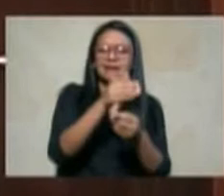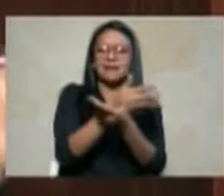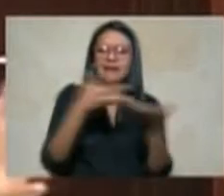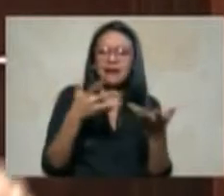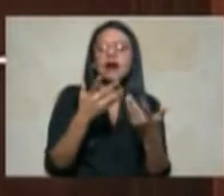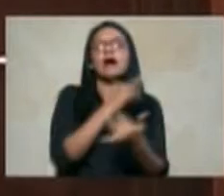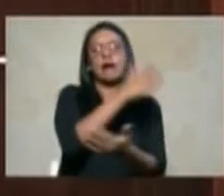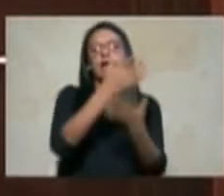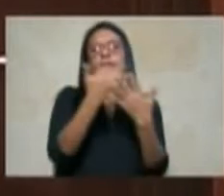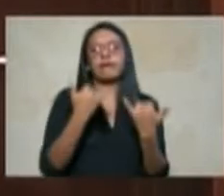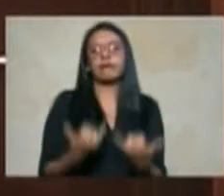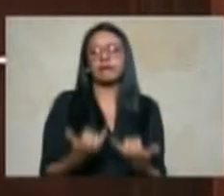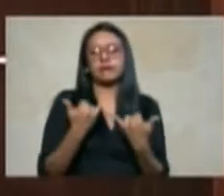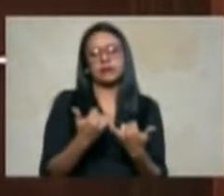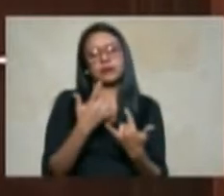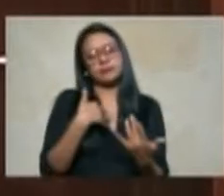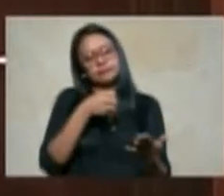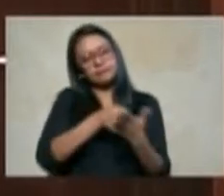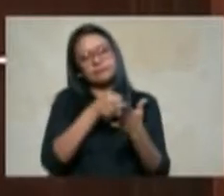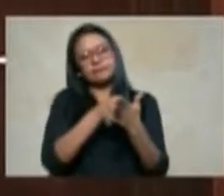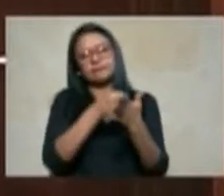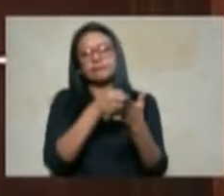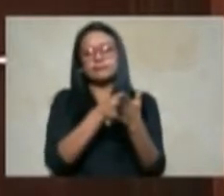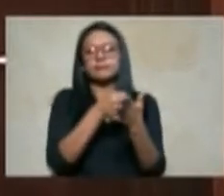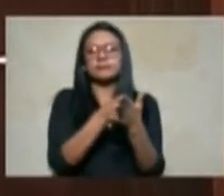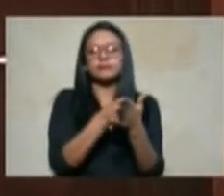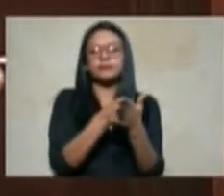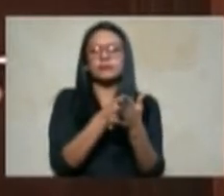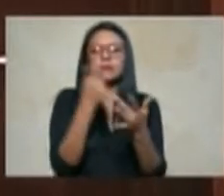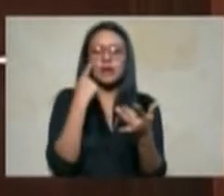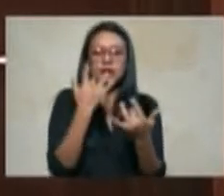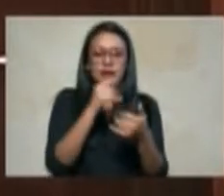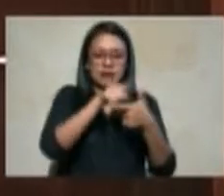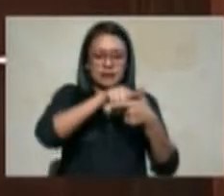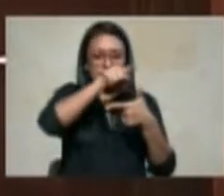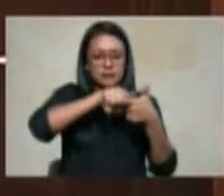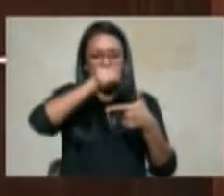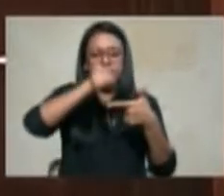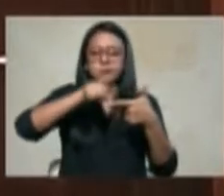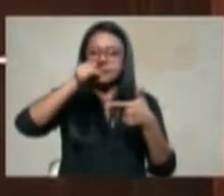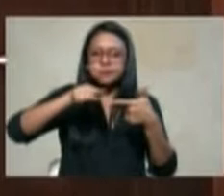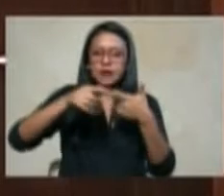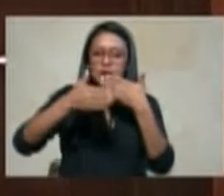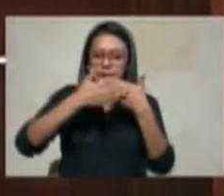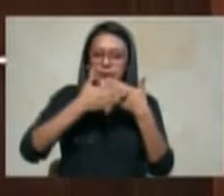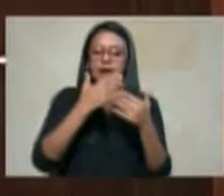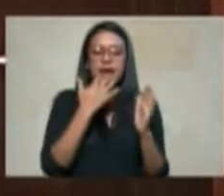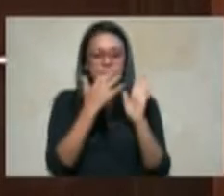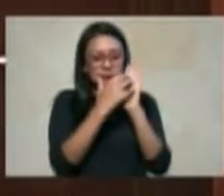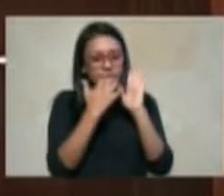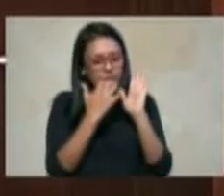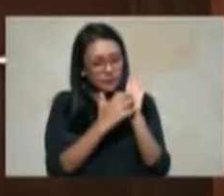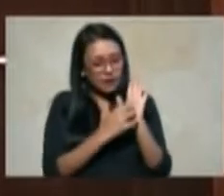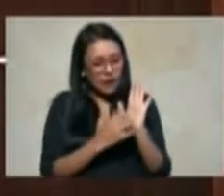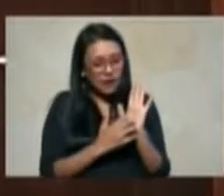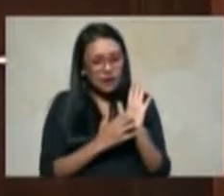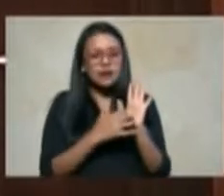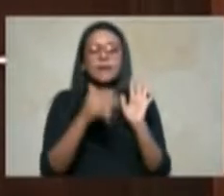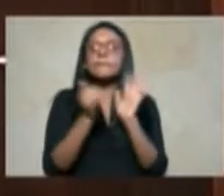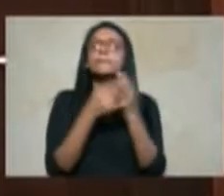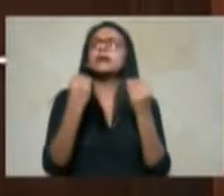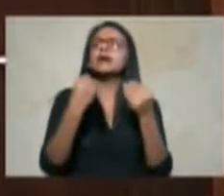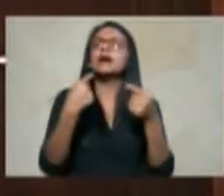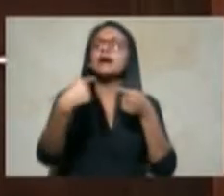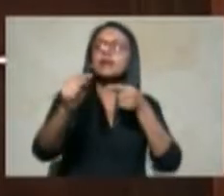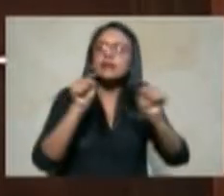intentar vía estadísticas también ejemplificar de tal suerte que el debate tampoco puede